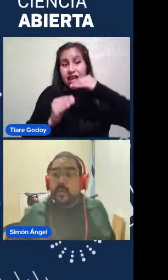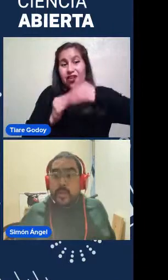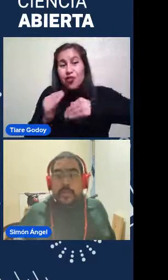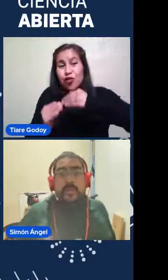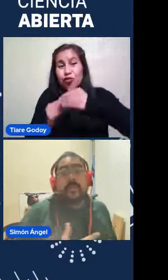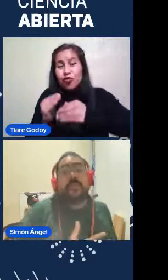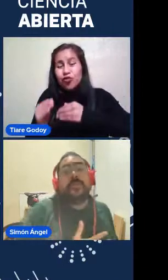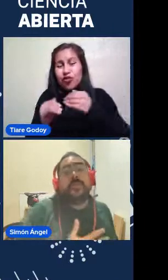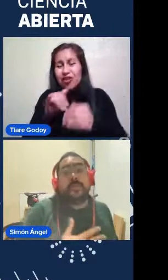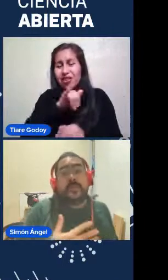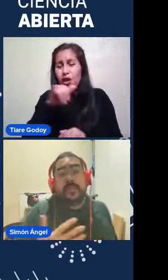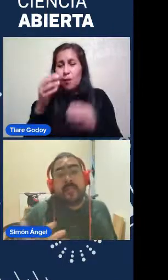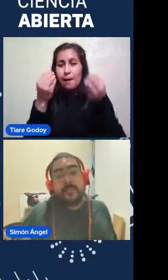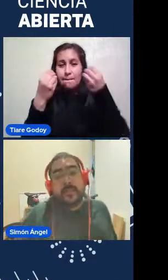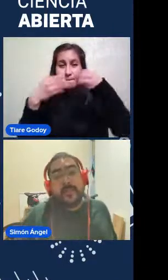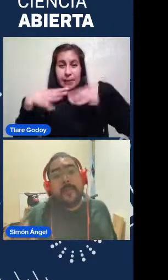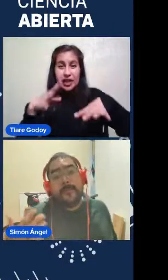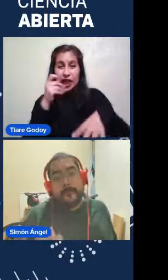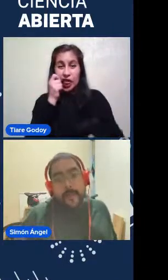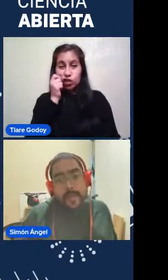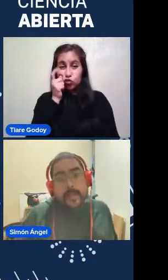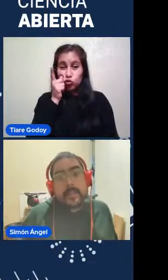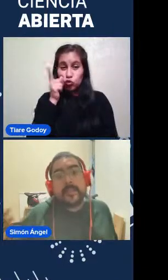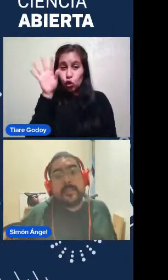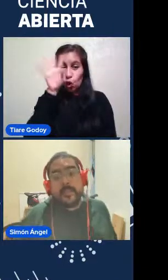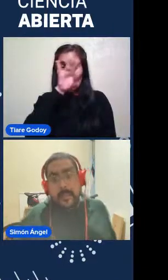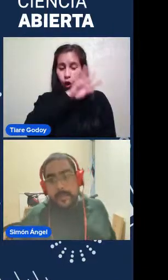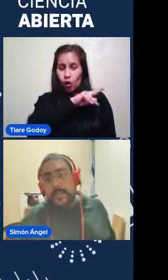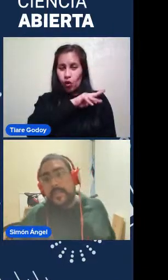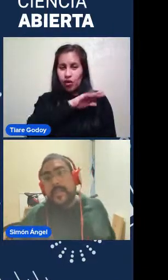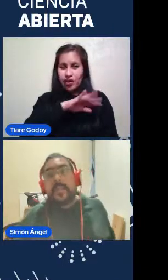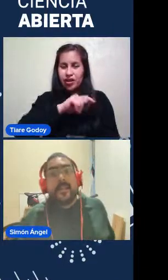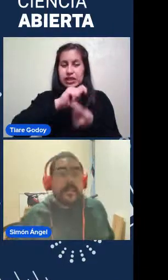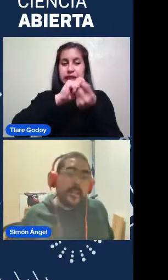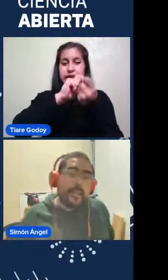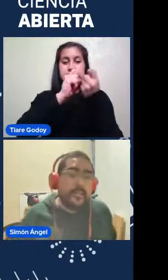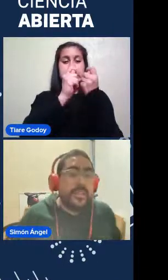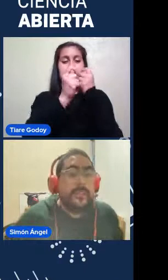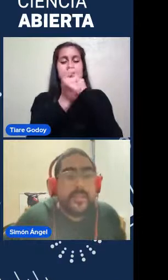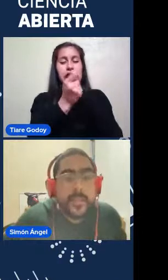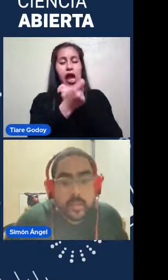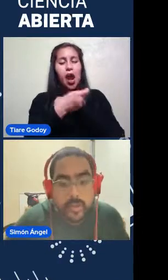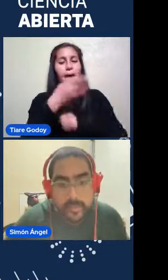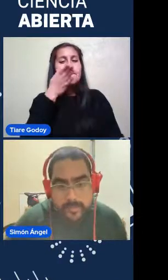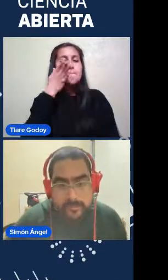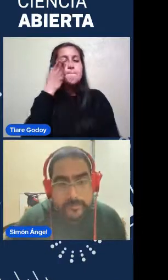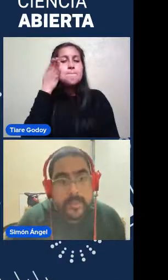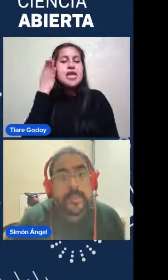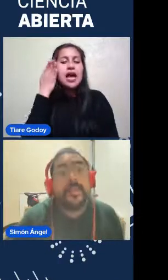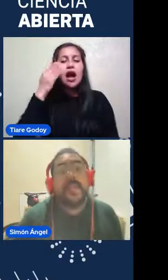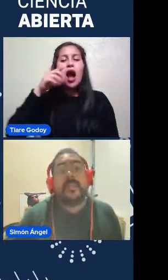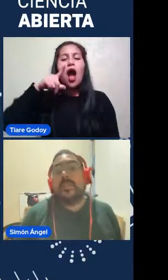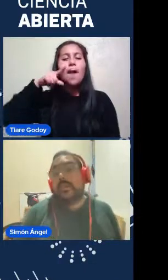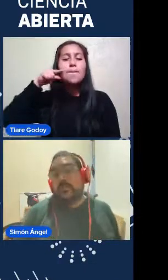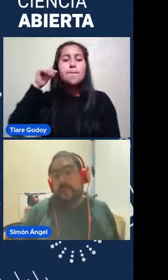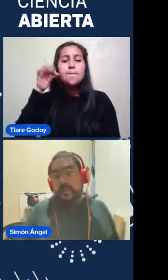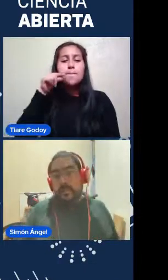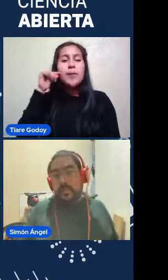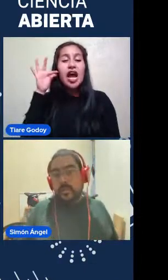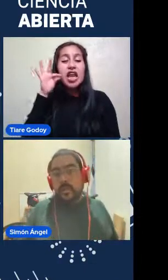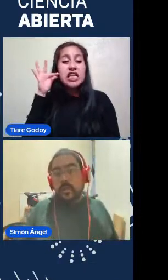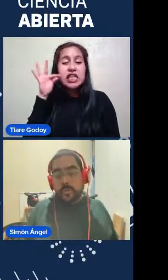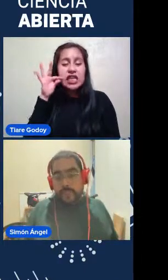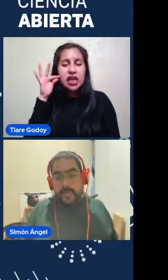perdiendo Su tonalidad azul Y se comienzan A volver Blancas Amarillas Anaranjadas Y finalmente Rojas Esto le